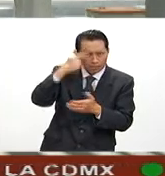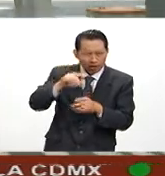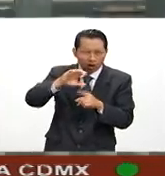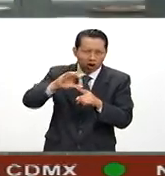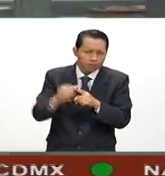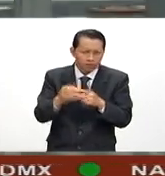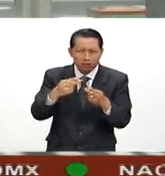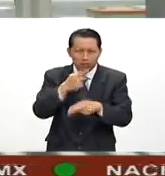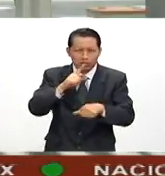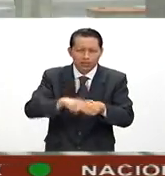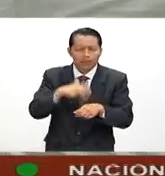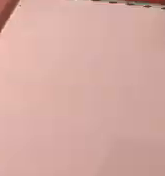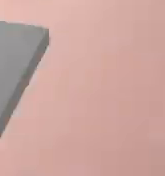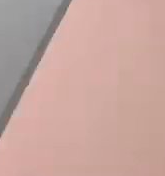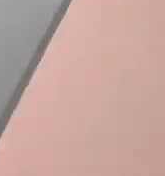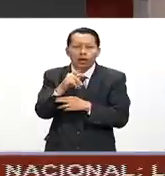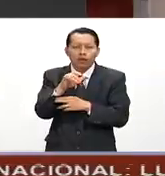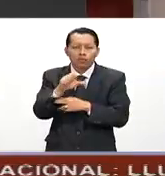Hidrocarburos.